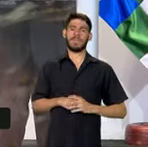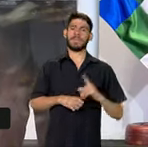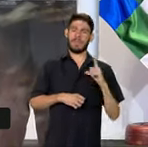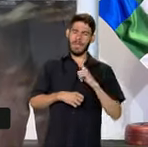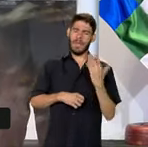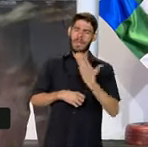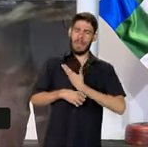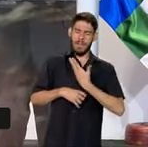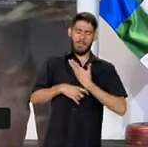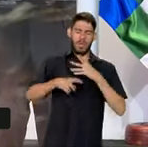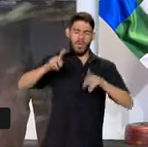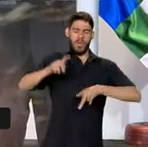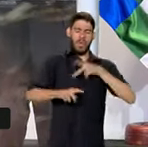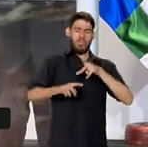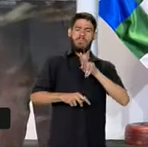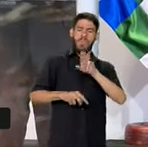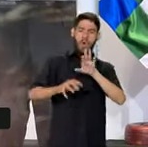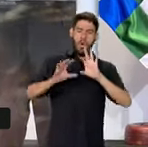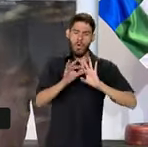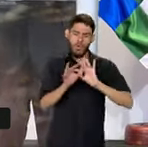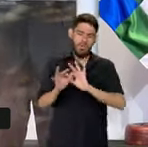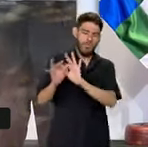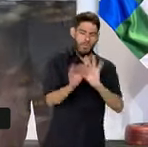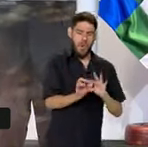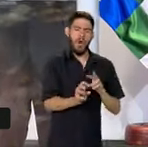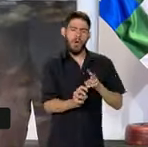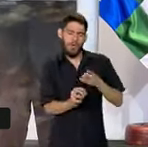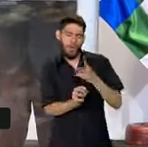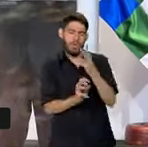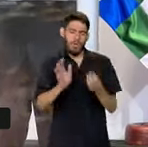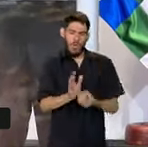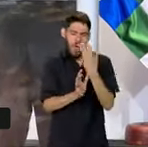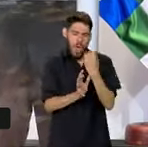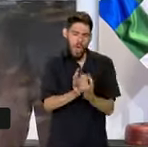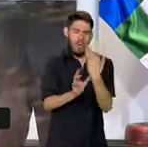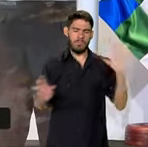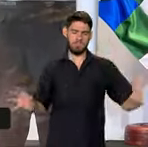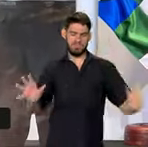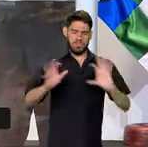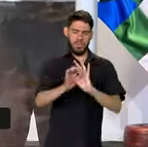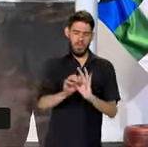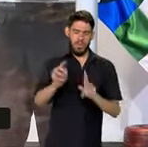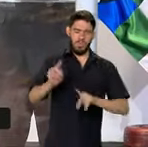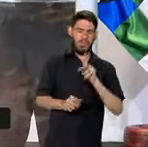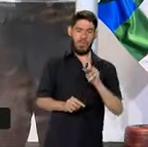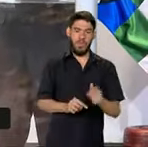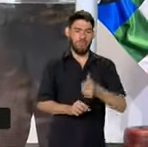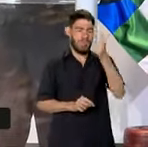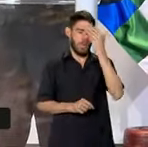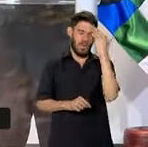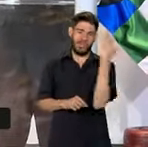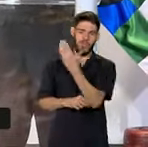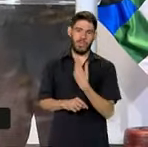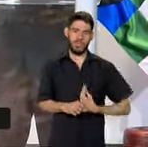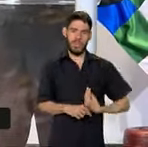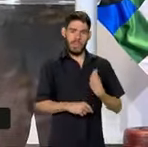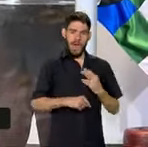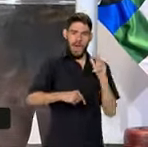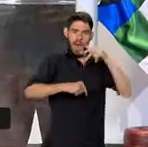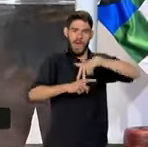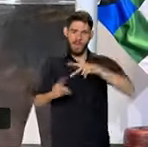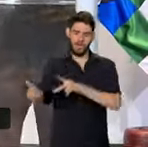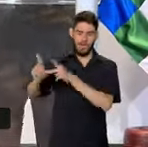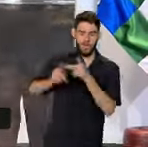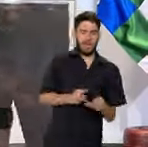un amigo, un pueblo, hermano, que va a continuar construyendo esta integración de mejores días para nuestros pueblos. Muchas gracias por su presencia, por su